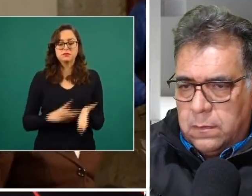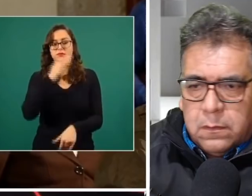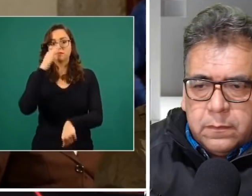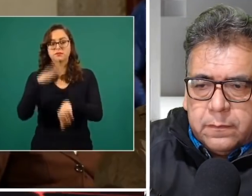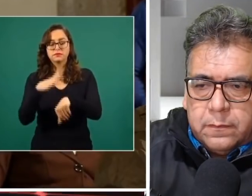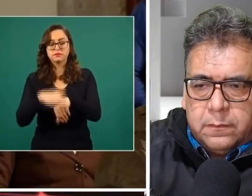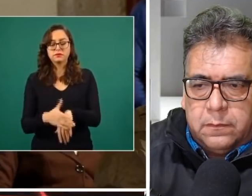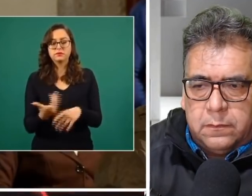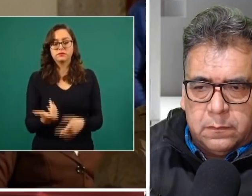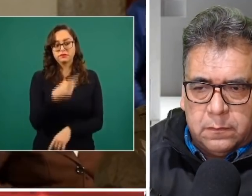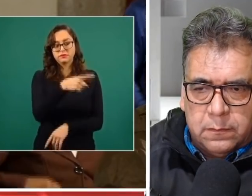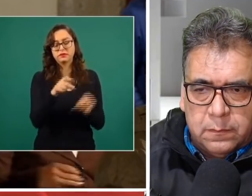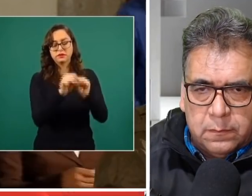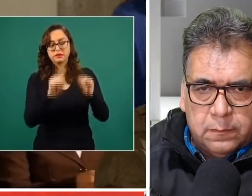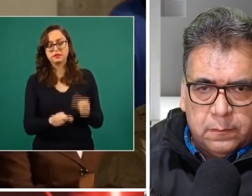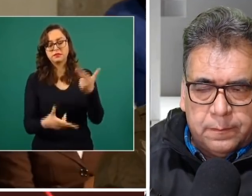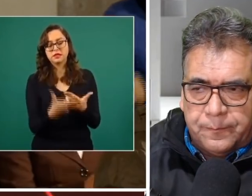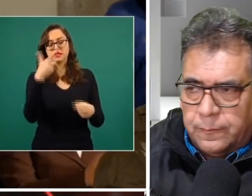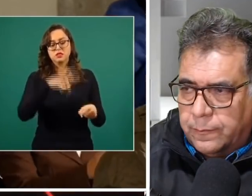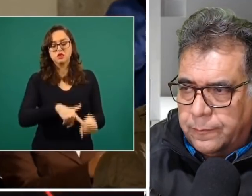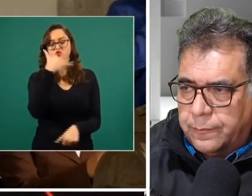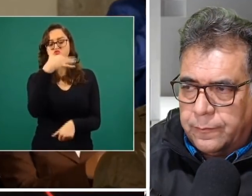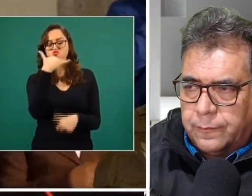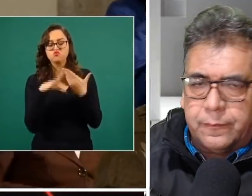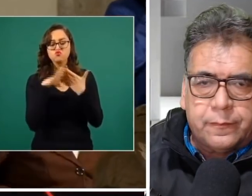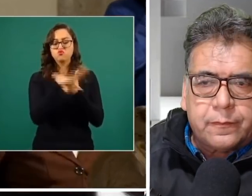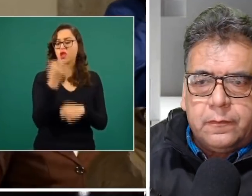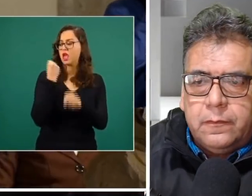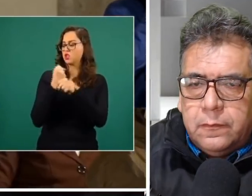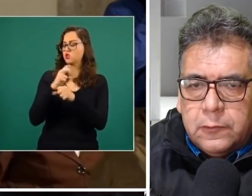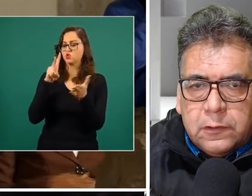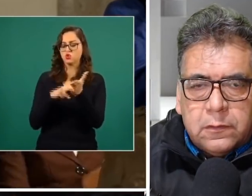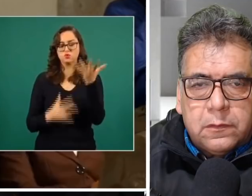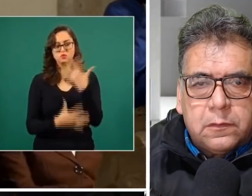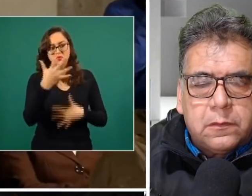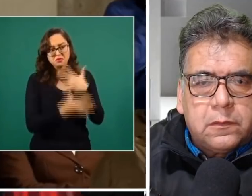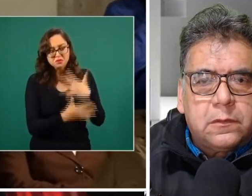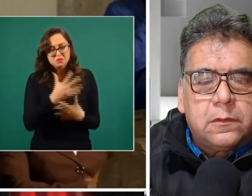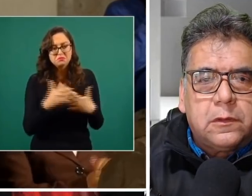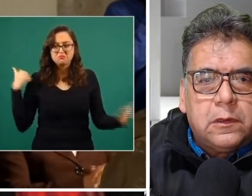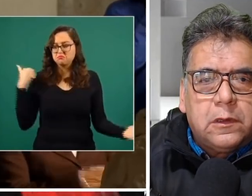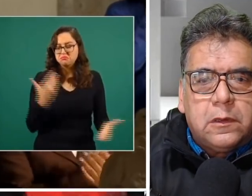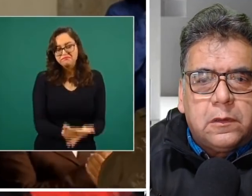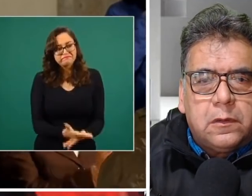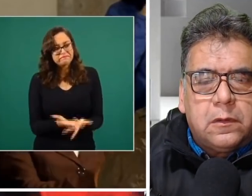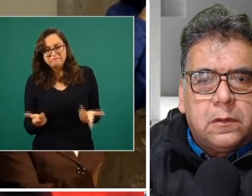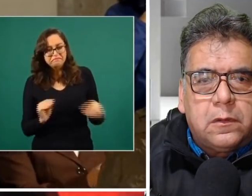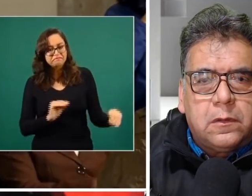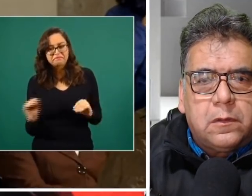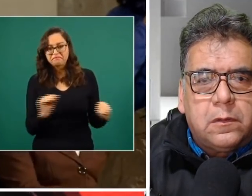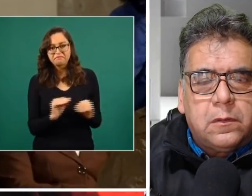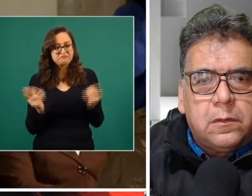Nacional Anticorrupción que se reformó, o sea, creo que 2015 no funciona como debería o ha generado pues ahí